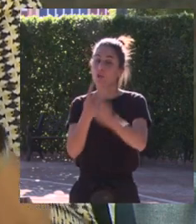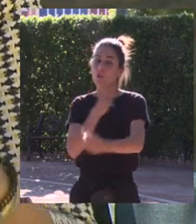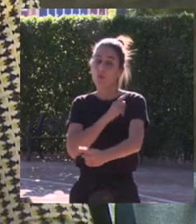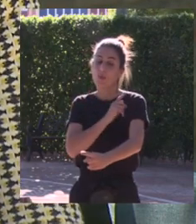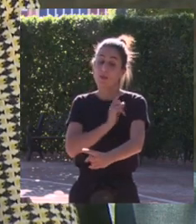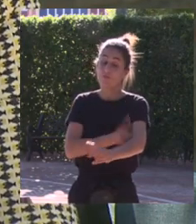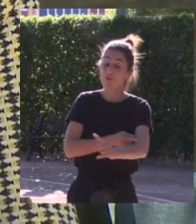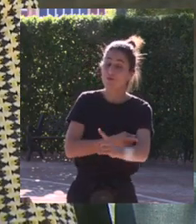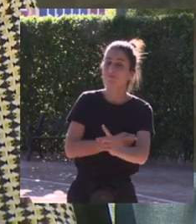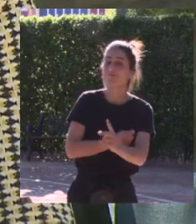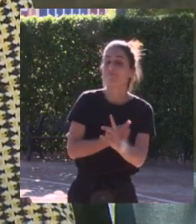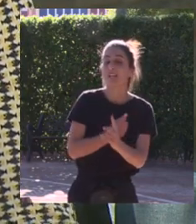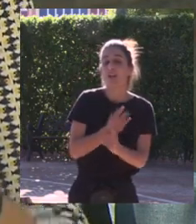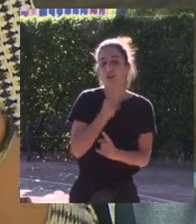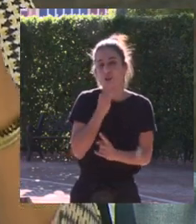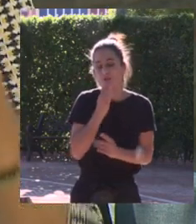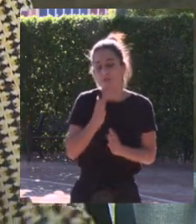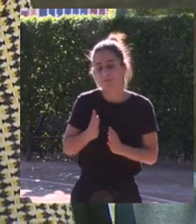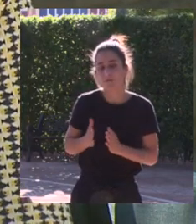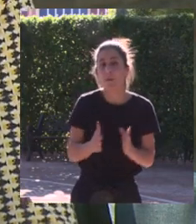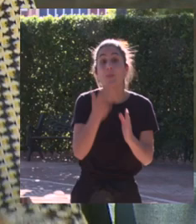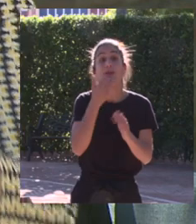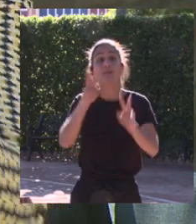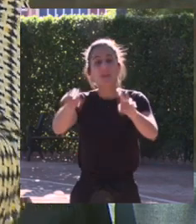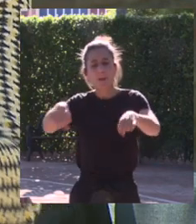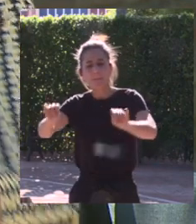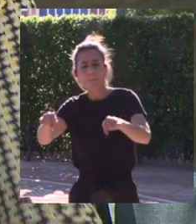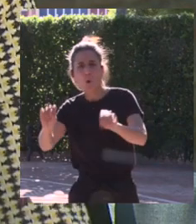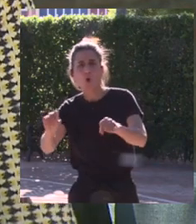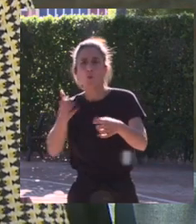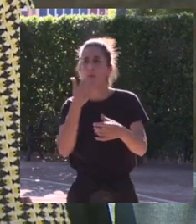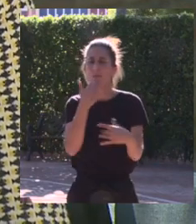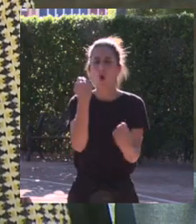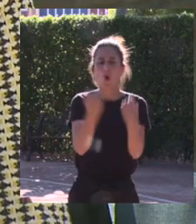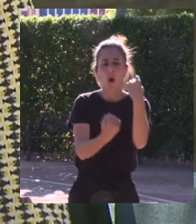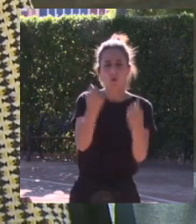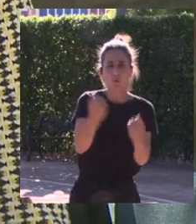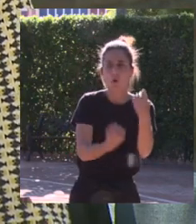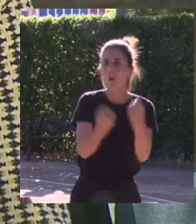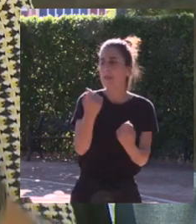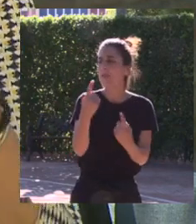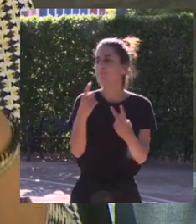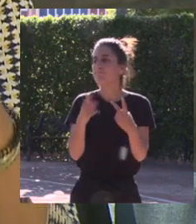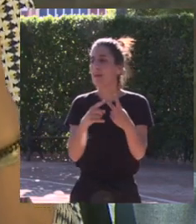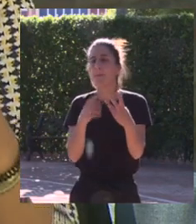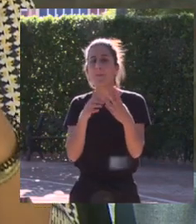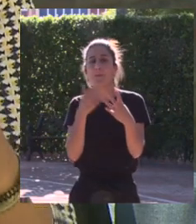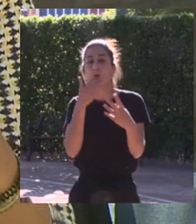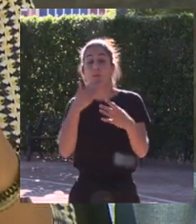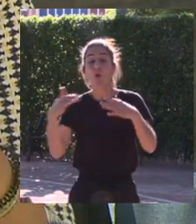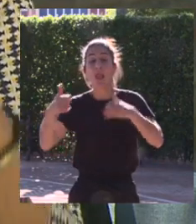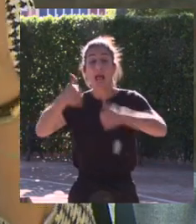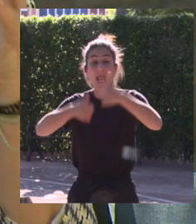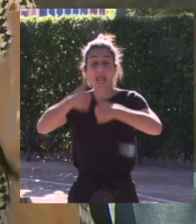les queda un camino por recorrer como por ejemplo las motos como por ejemplo el automovilismo como por ejemplo la liga de fútbol